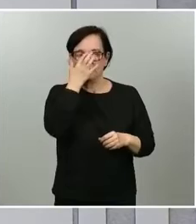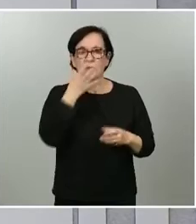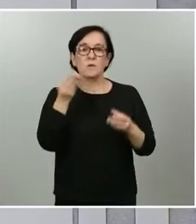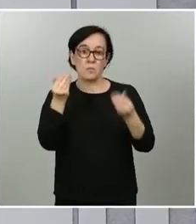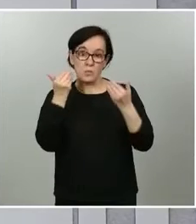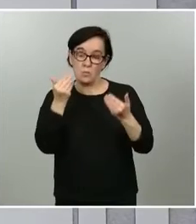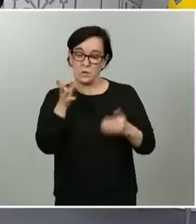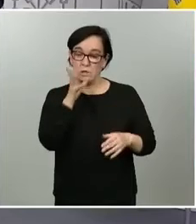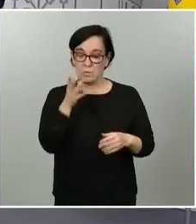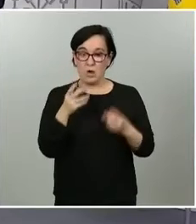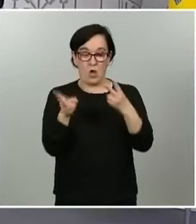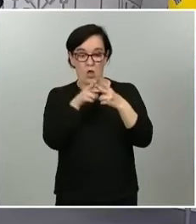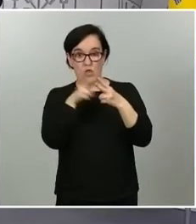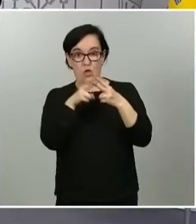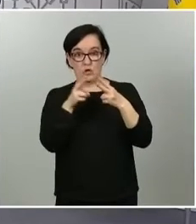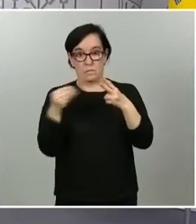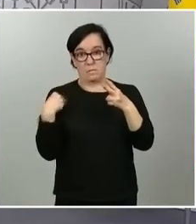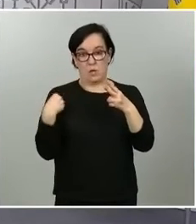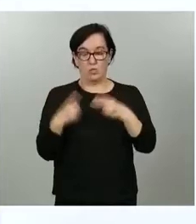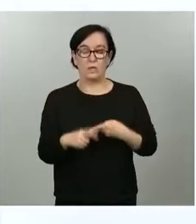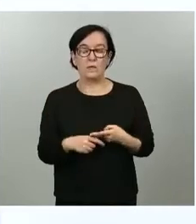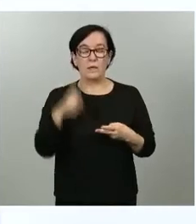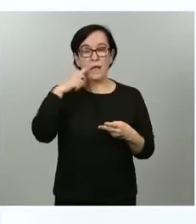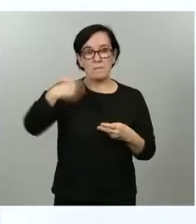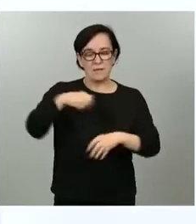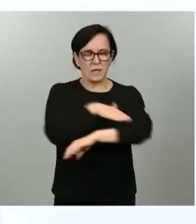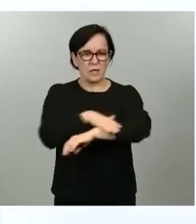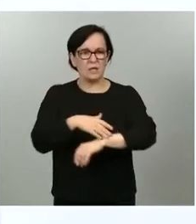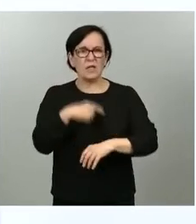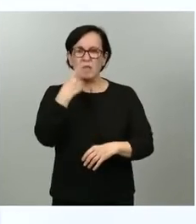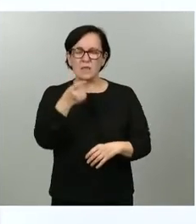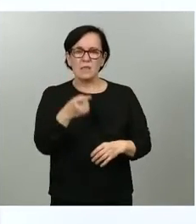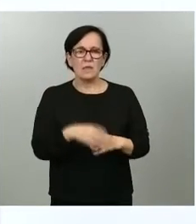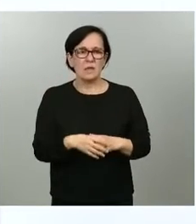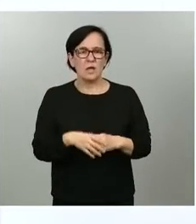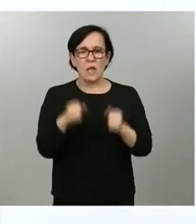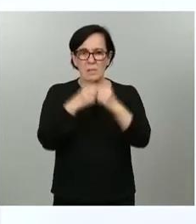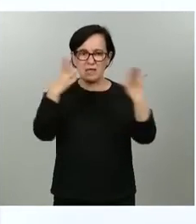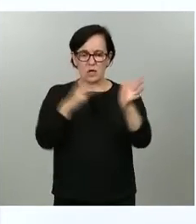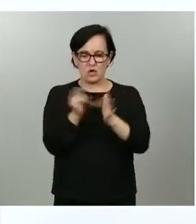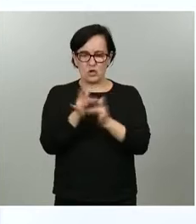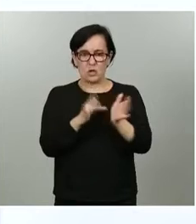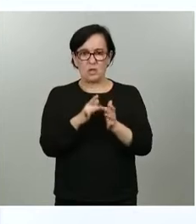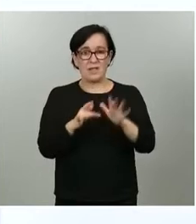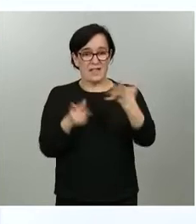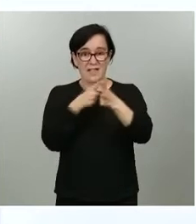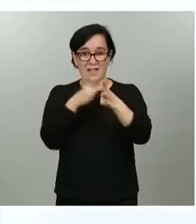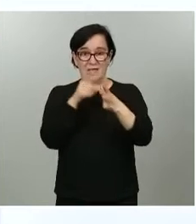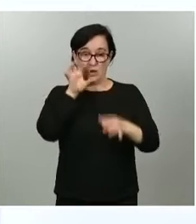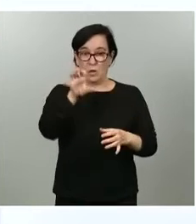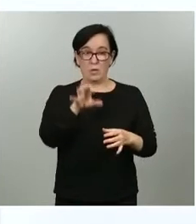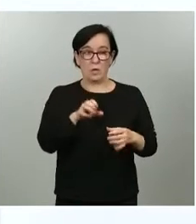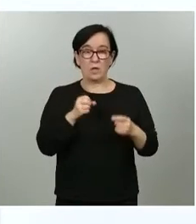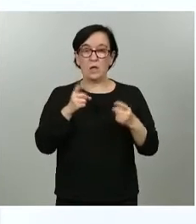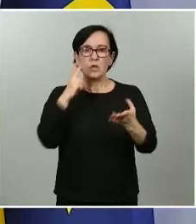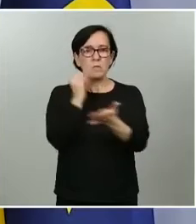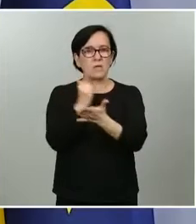sus dos preguntas el presidente del gobierno dijo efectivamente el 28 de abril que España era el quinto país en número de test realizados